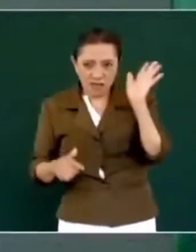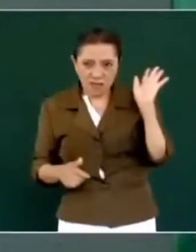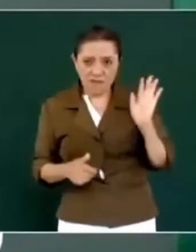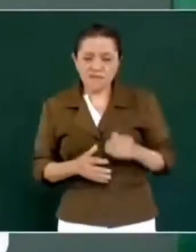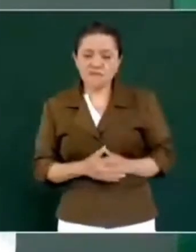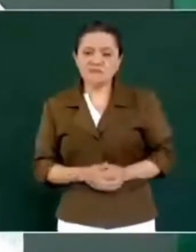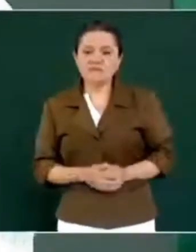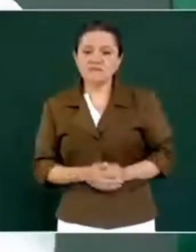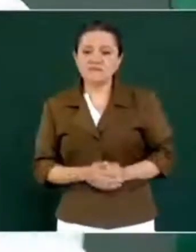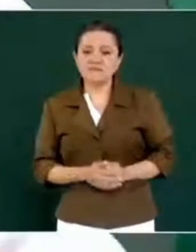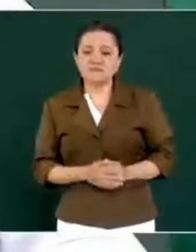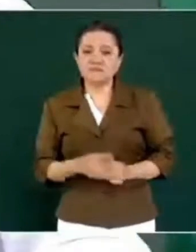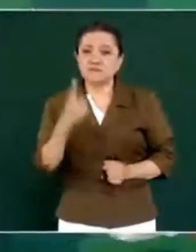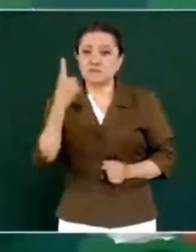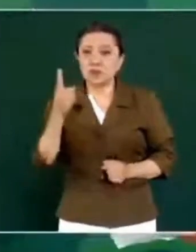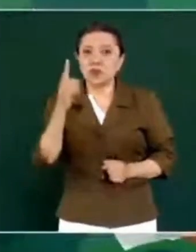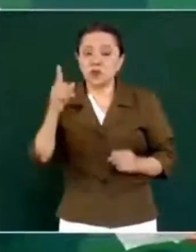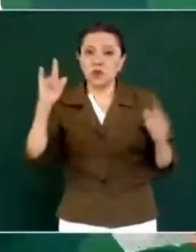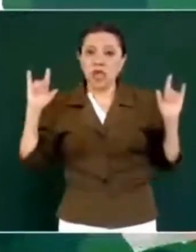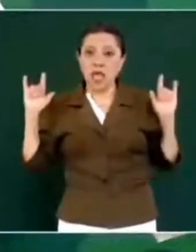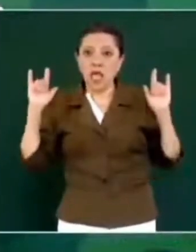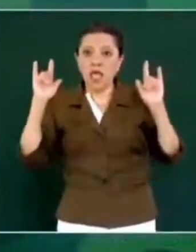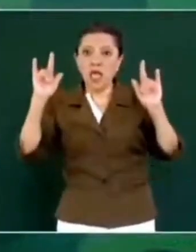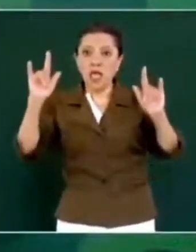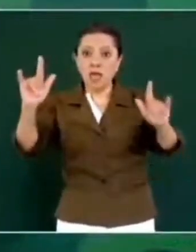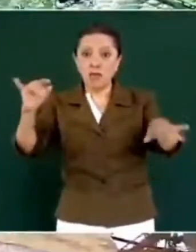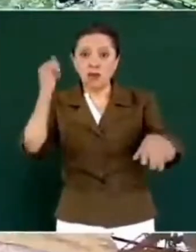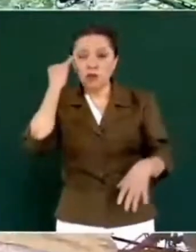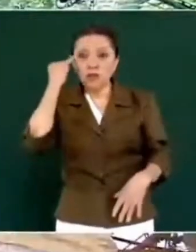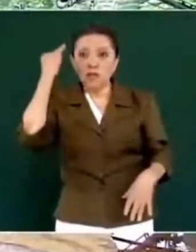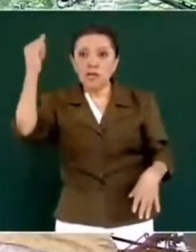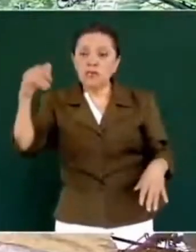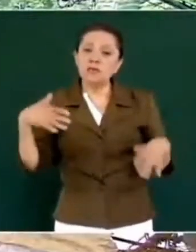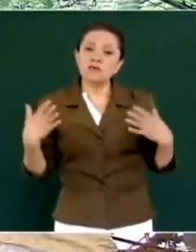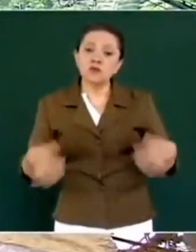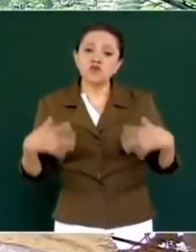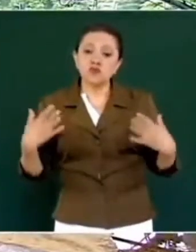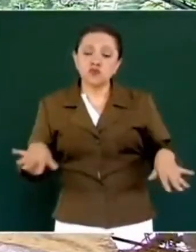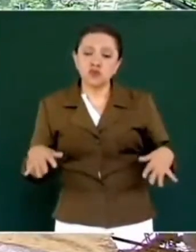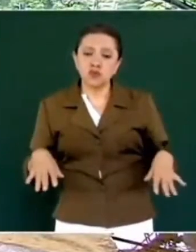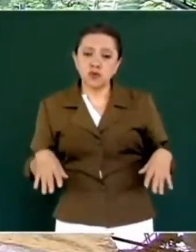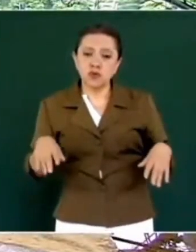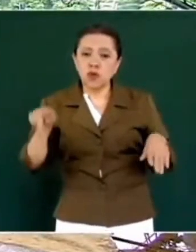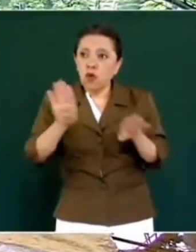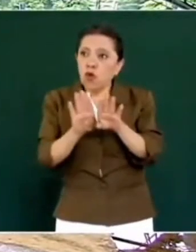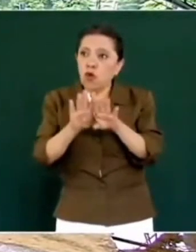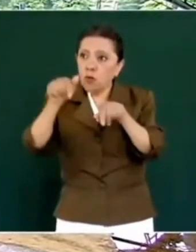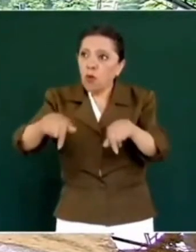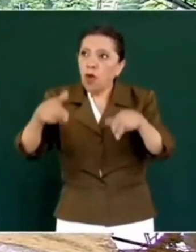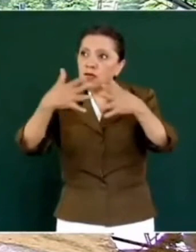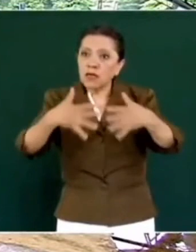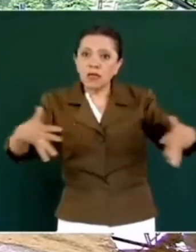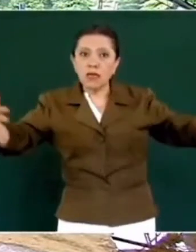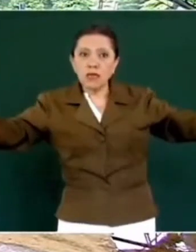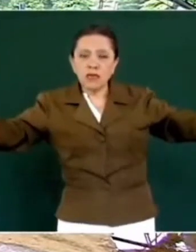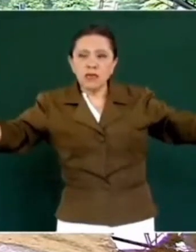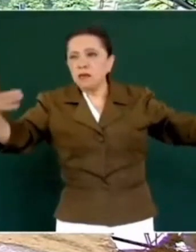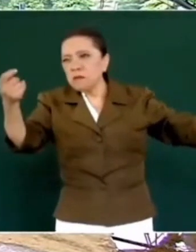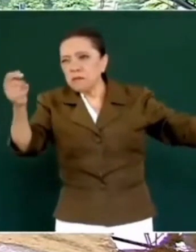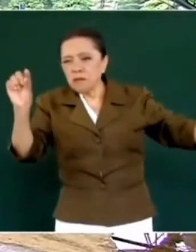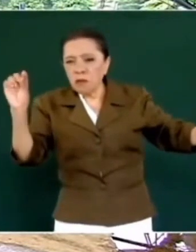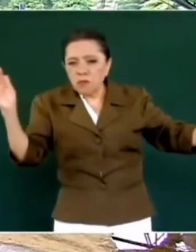Un avión, imagínense, de este ancho. No, menos.